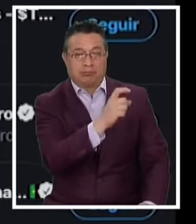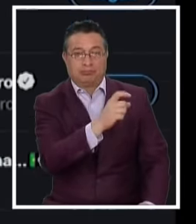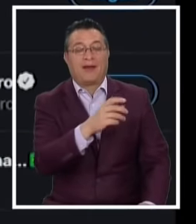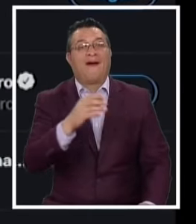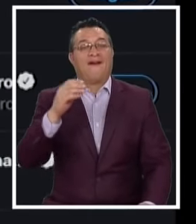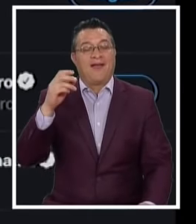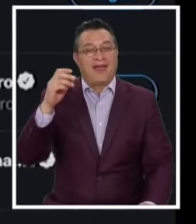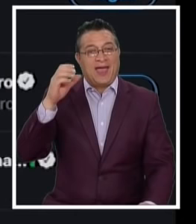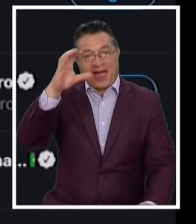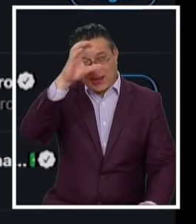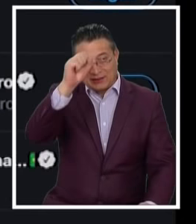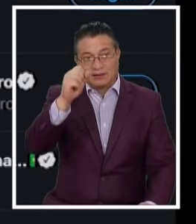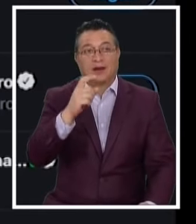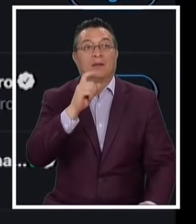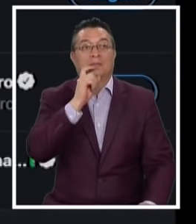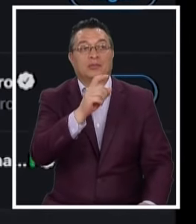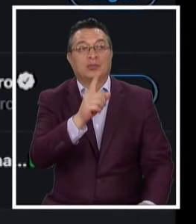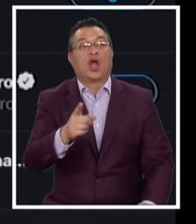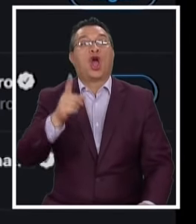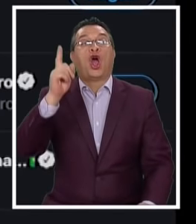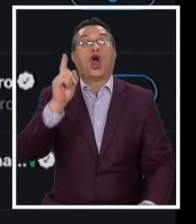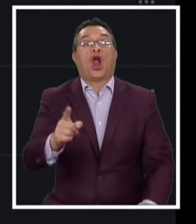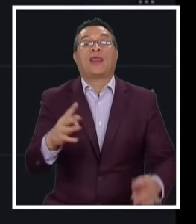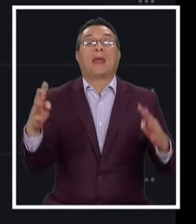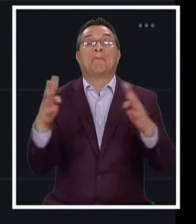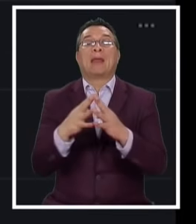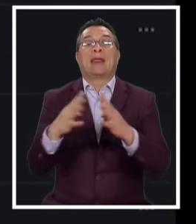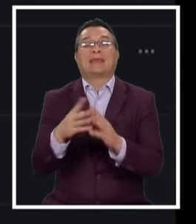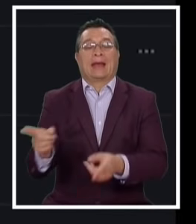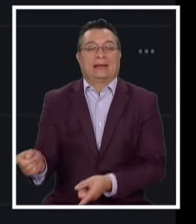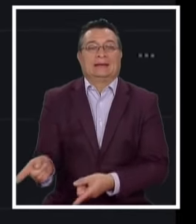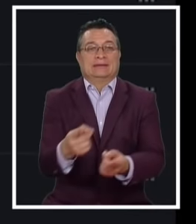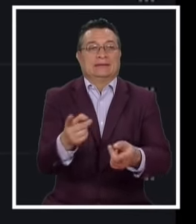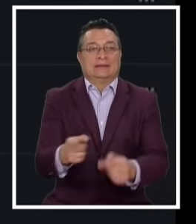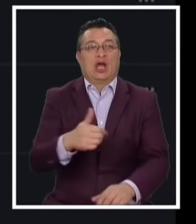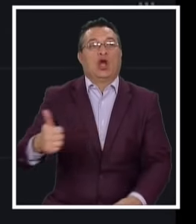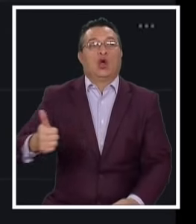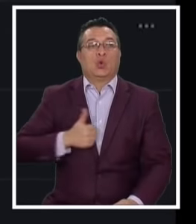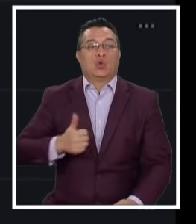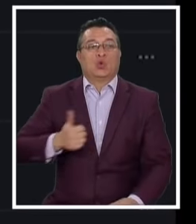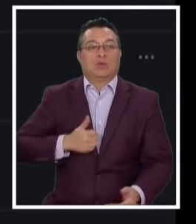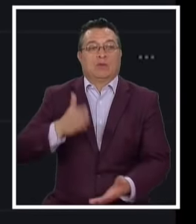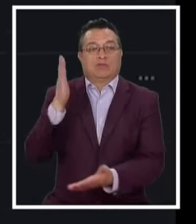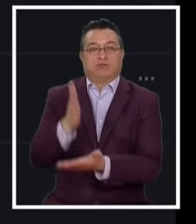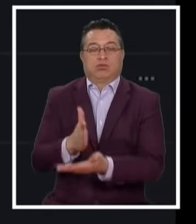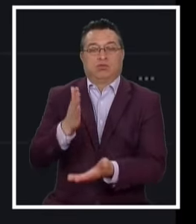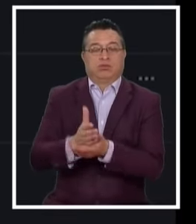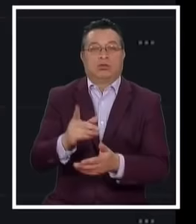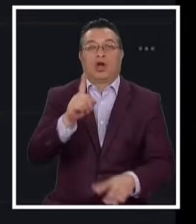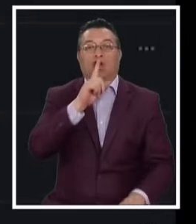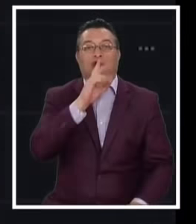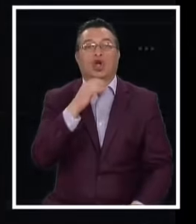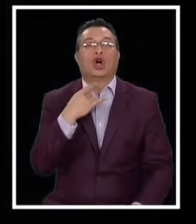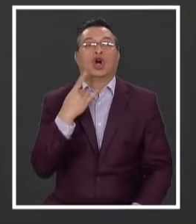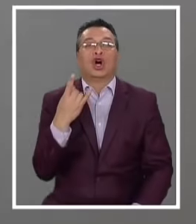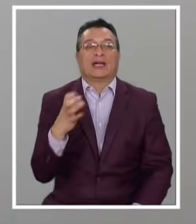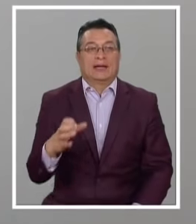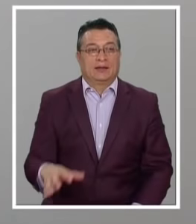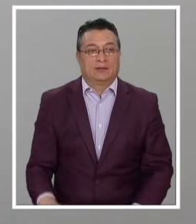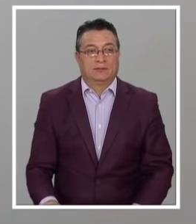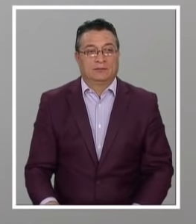ironizó En su cuenta De Twitter Con la orden De sacar A los militares Para hacer cumplir Las drásticas medidas Y el toque de queda